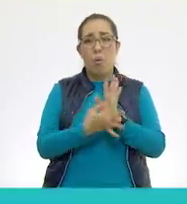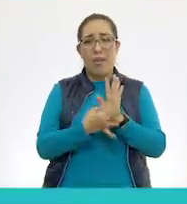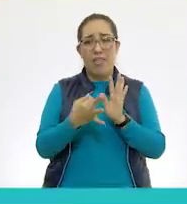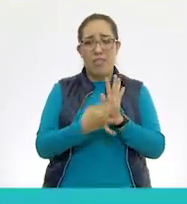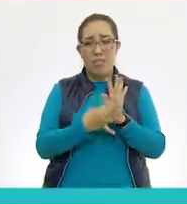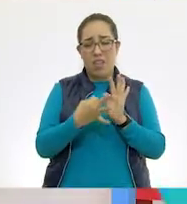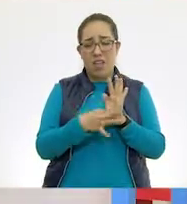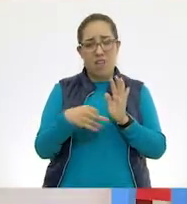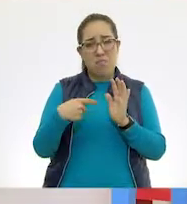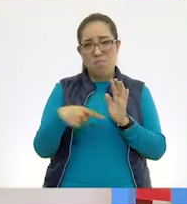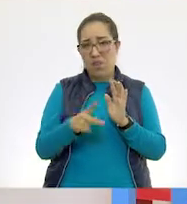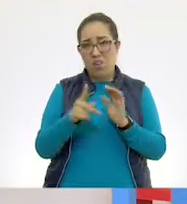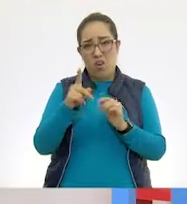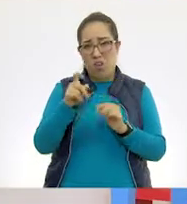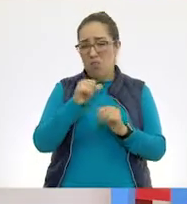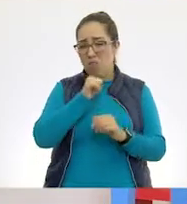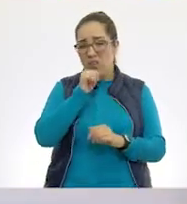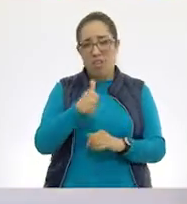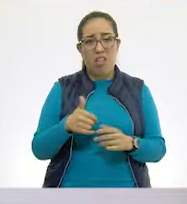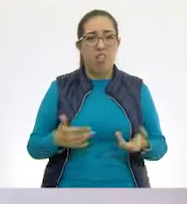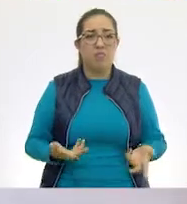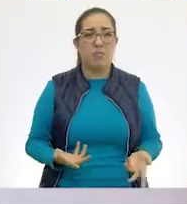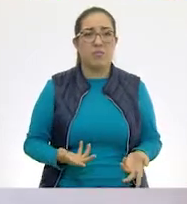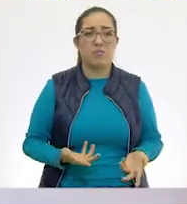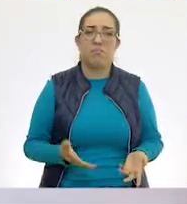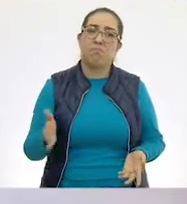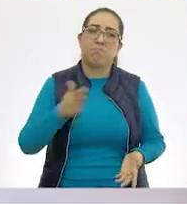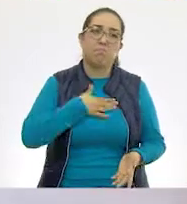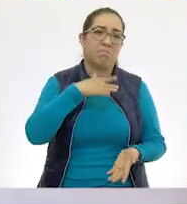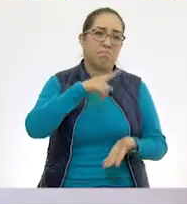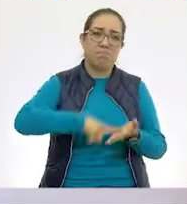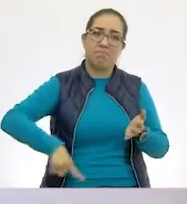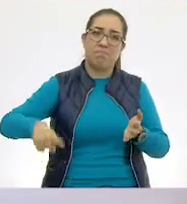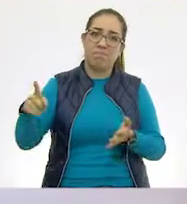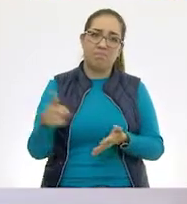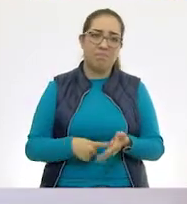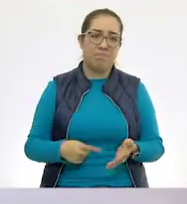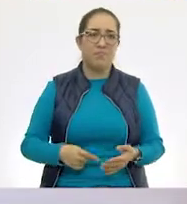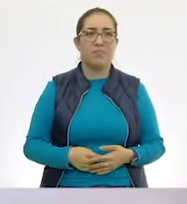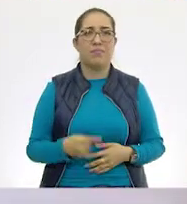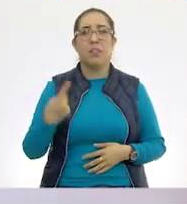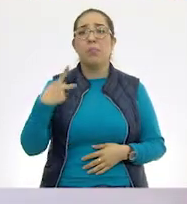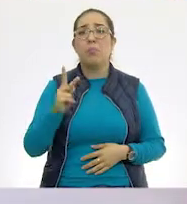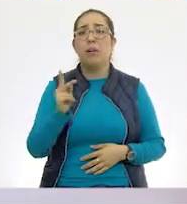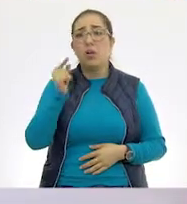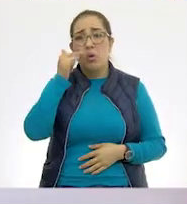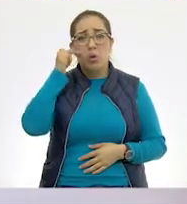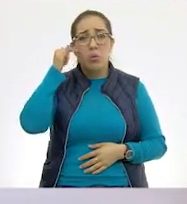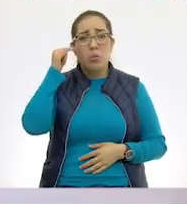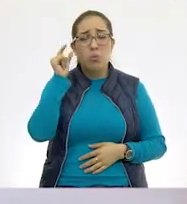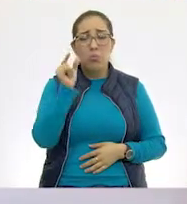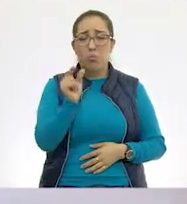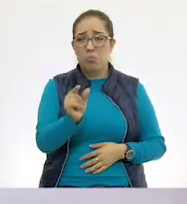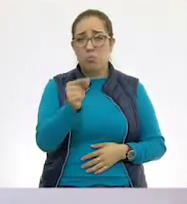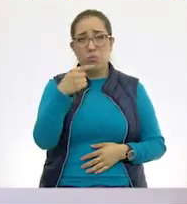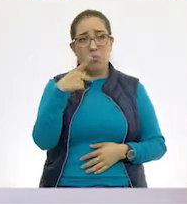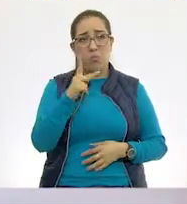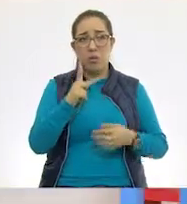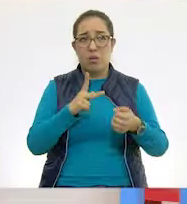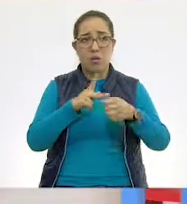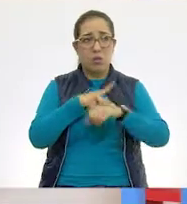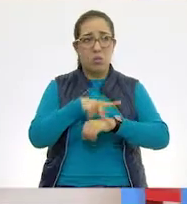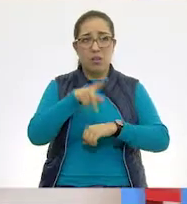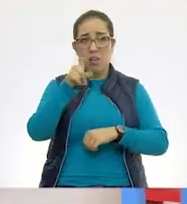húmeda no, ¿verdad? No. Entonces, tache. ¿Tache? Pero es chiquito. Pero no tiene la piel